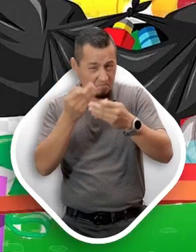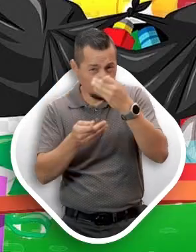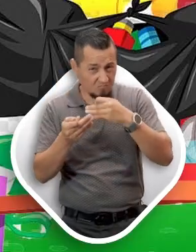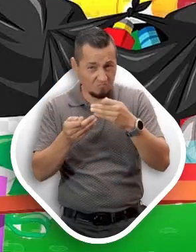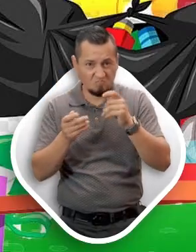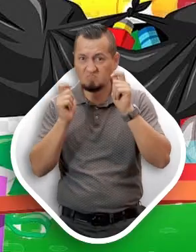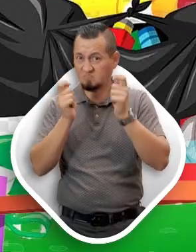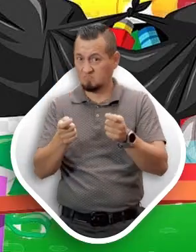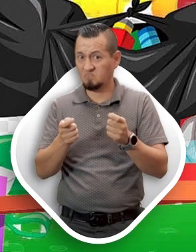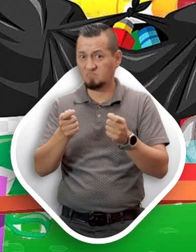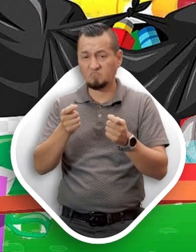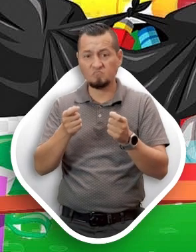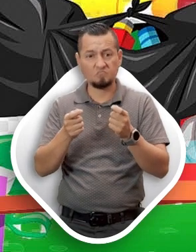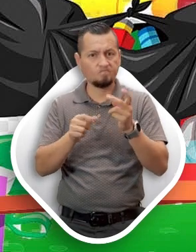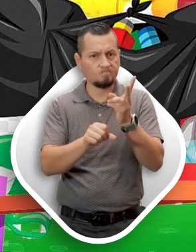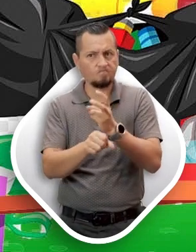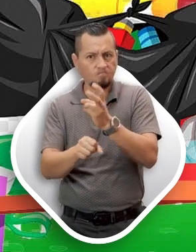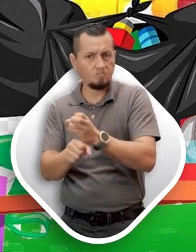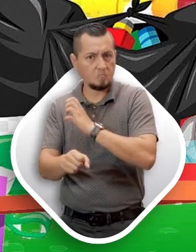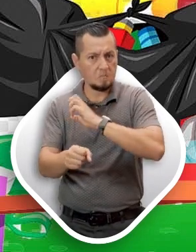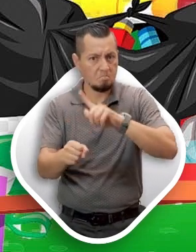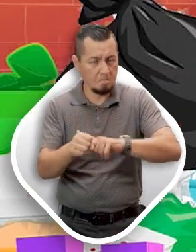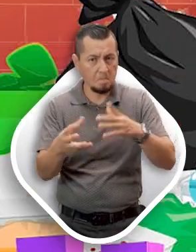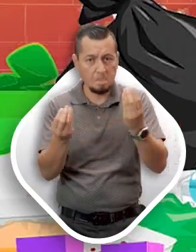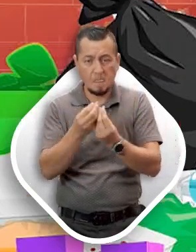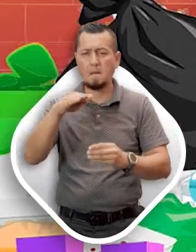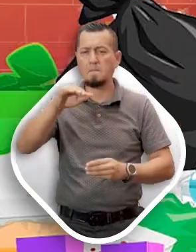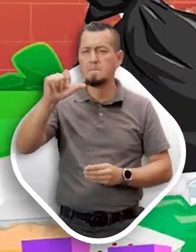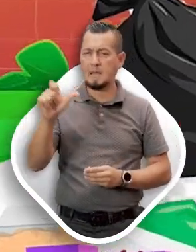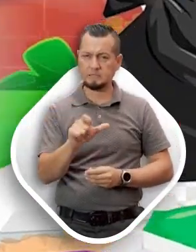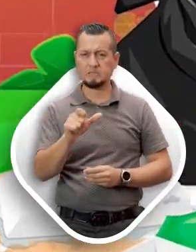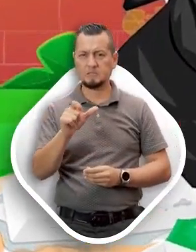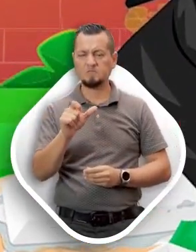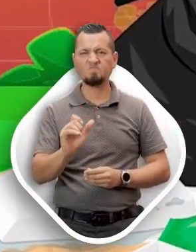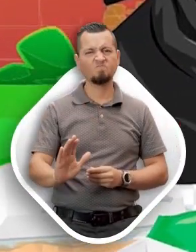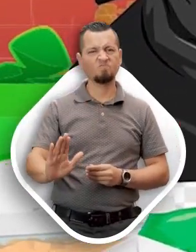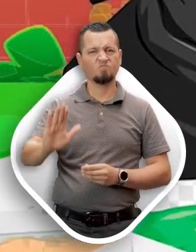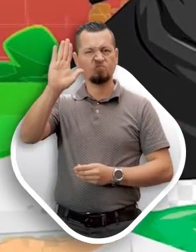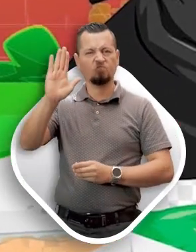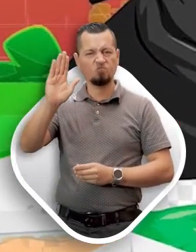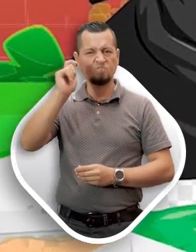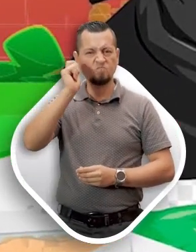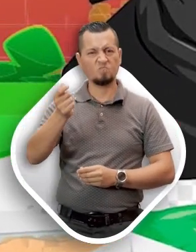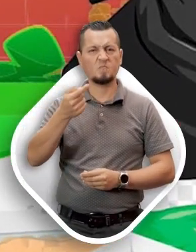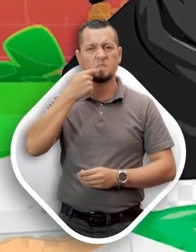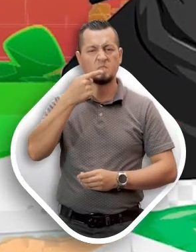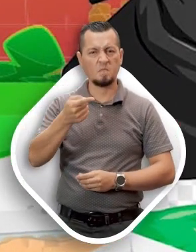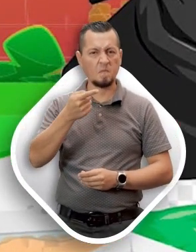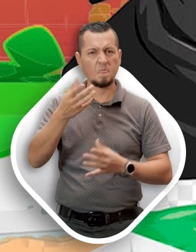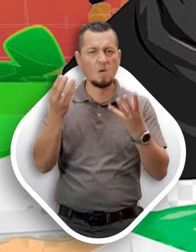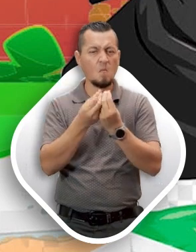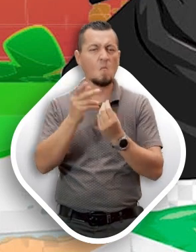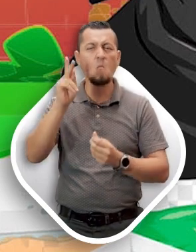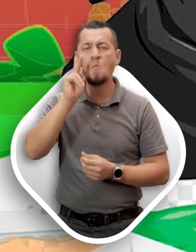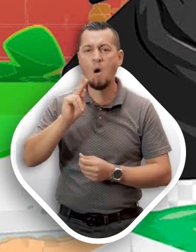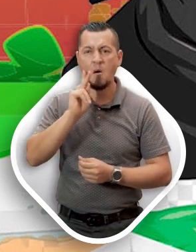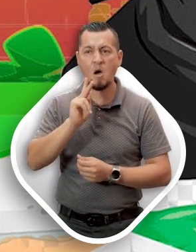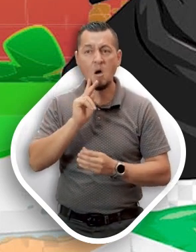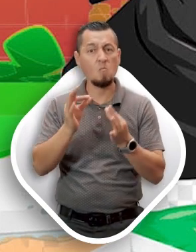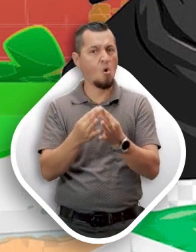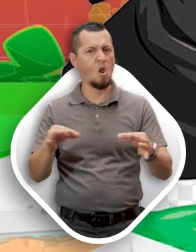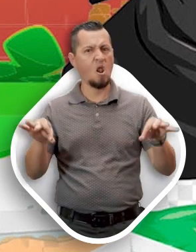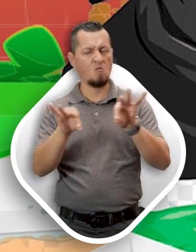cualquier momento llegarían los invitados especiales. Max dijo, Tropa, esta es una prueba